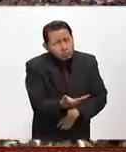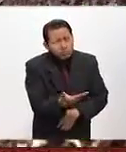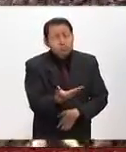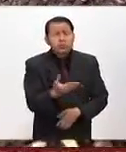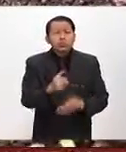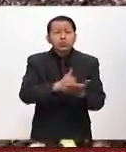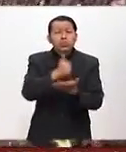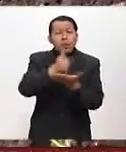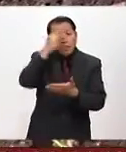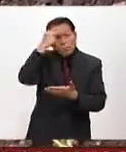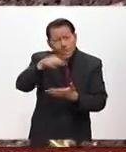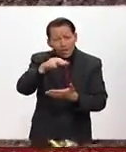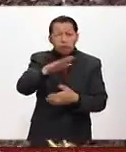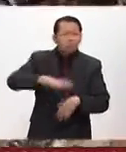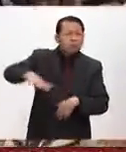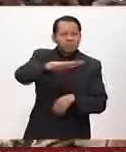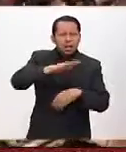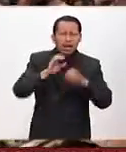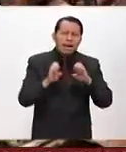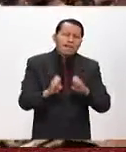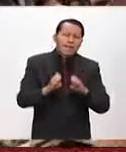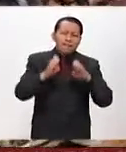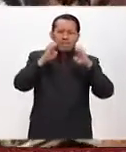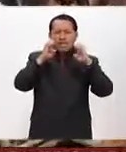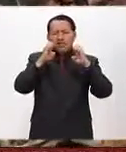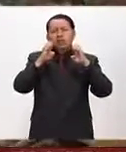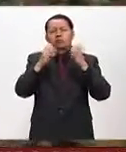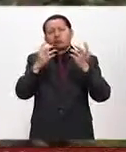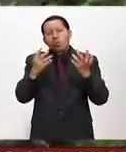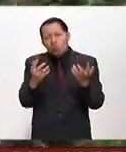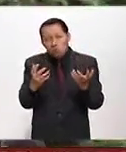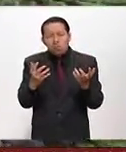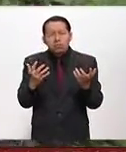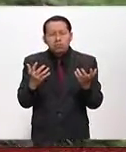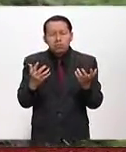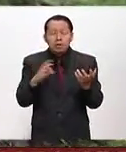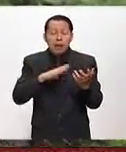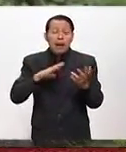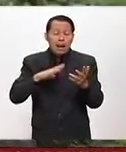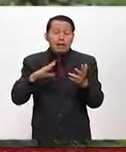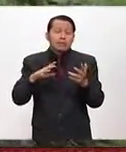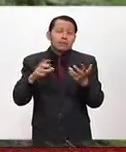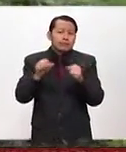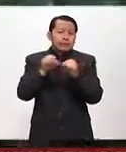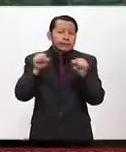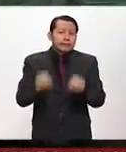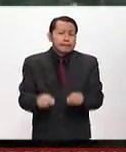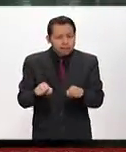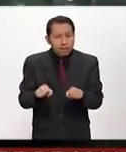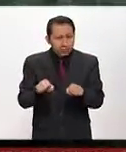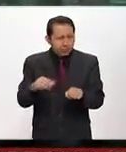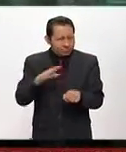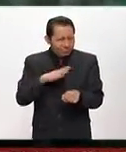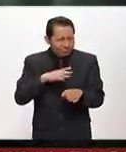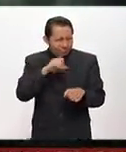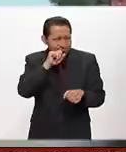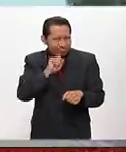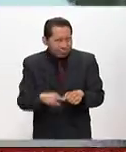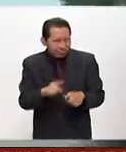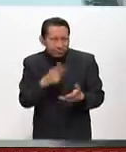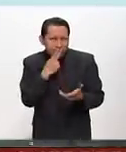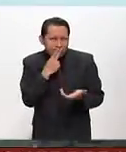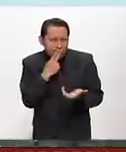edificios, su sistema que está funcionando de manera